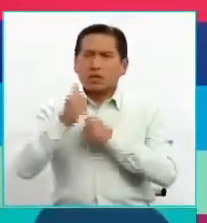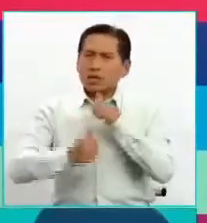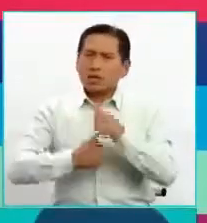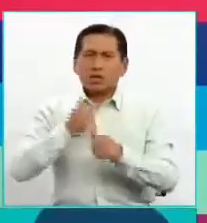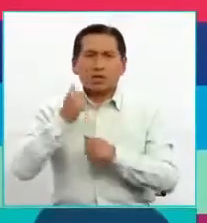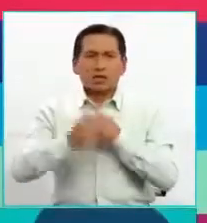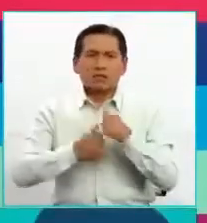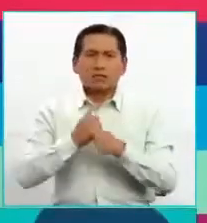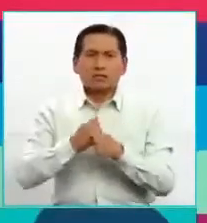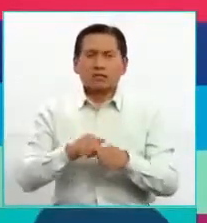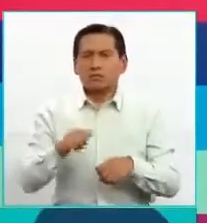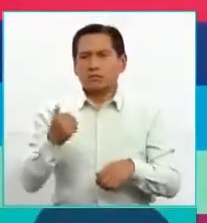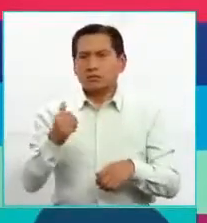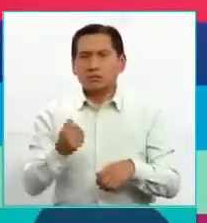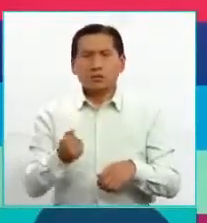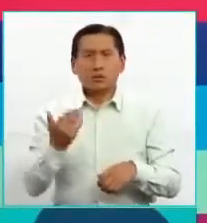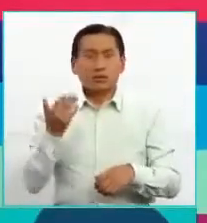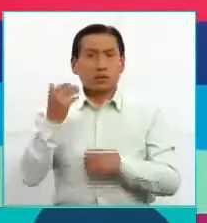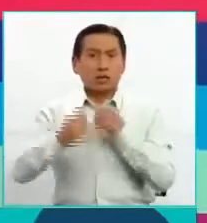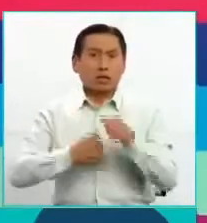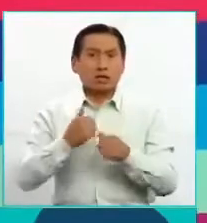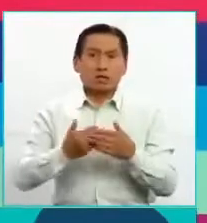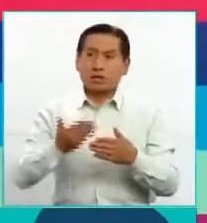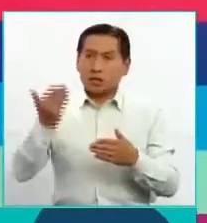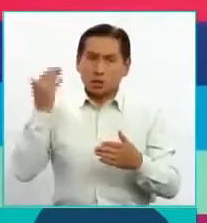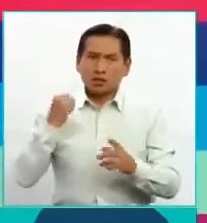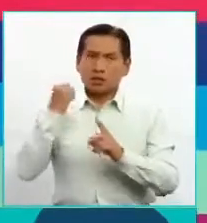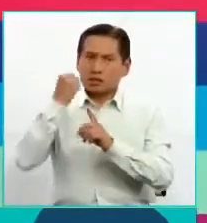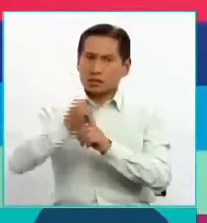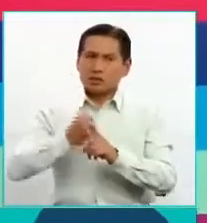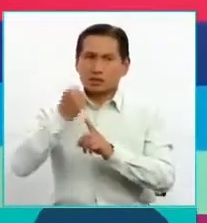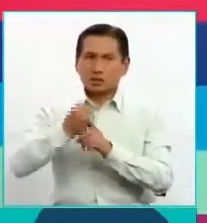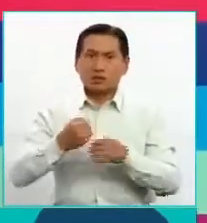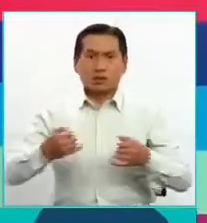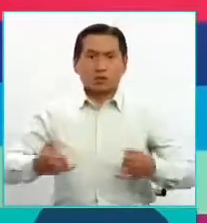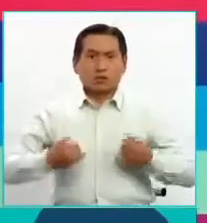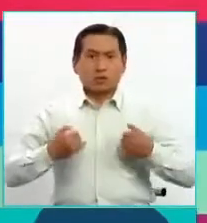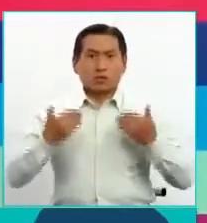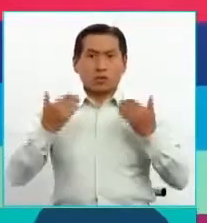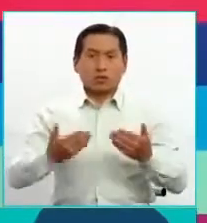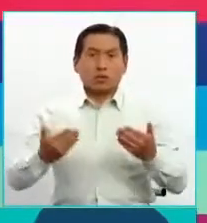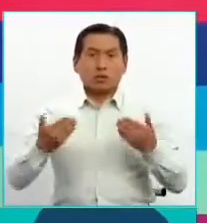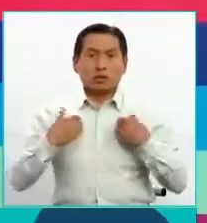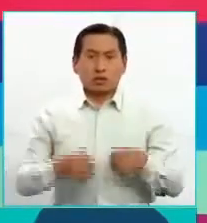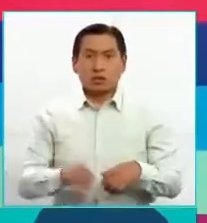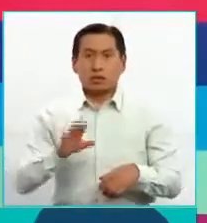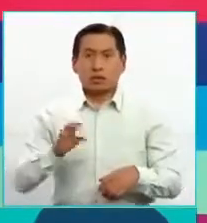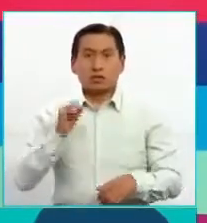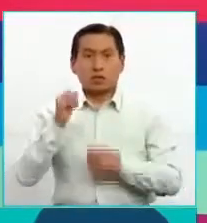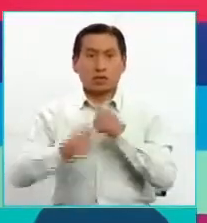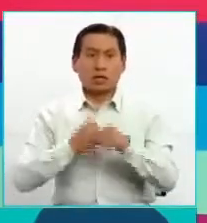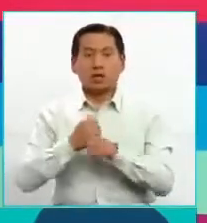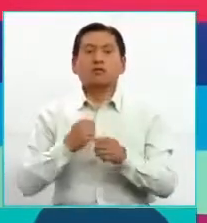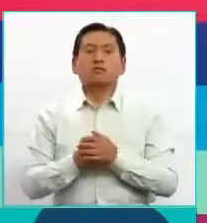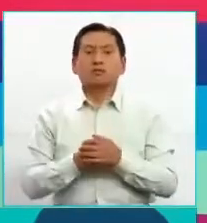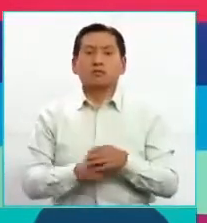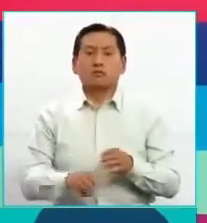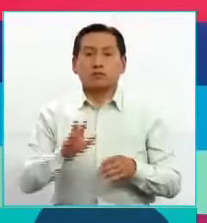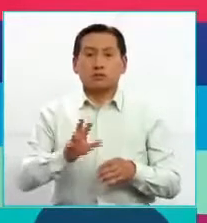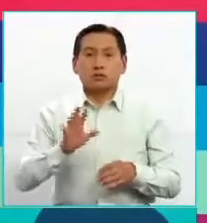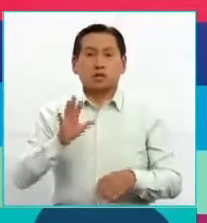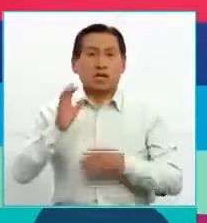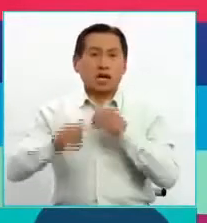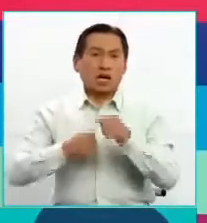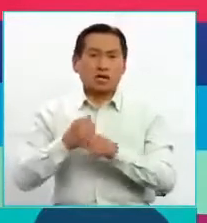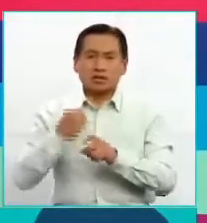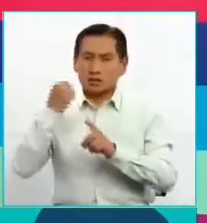empecé a mis 15 años muy joven. 15 años, ok. 15 años de muy jovencita y ahora que tengo 50 años, son 35 años